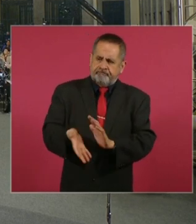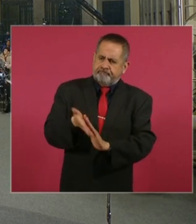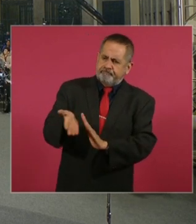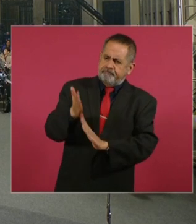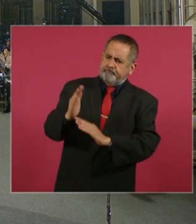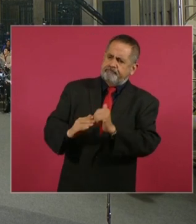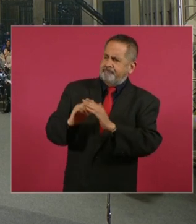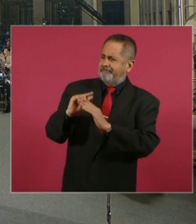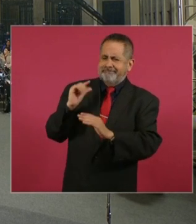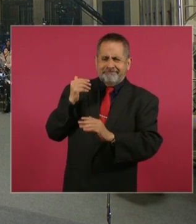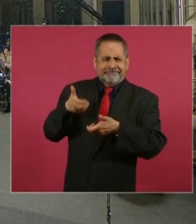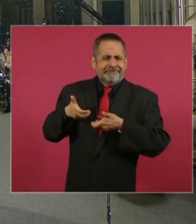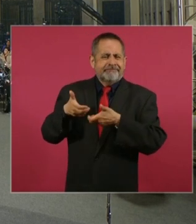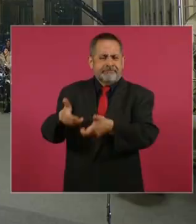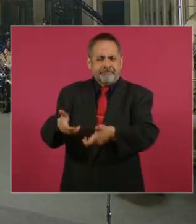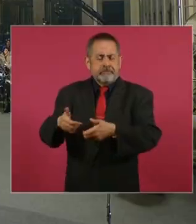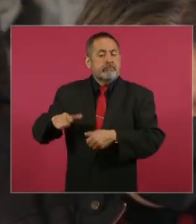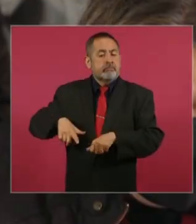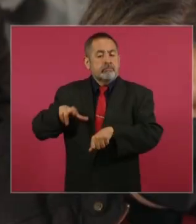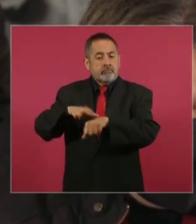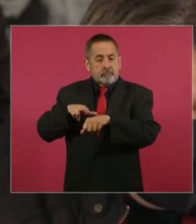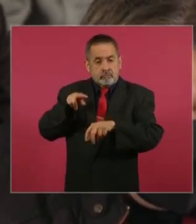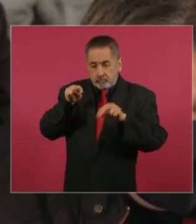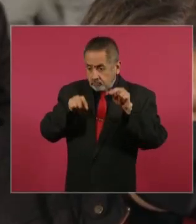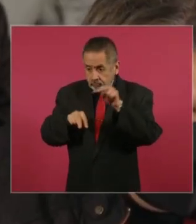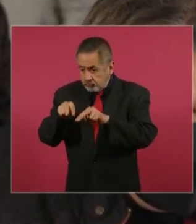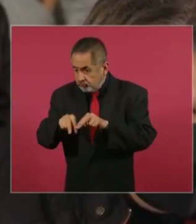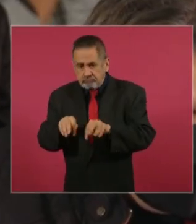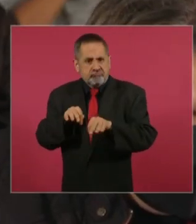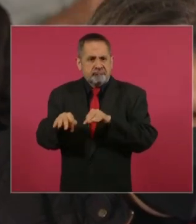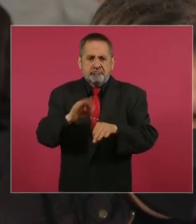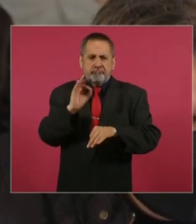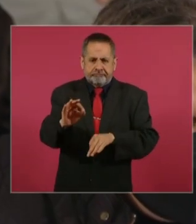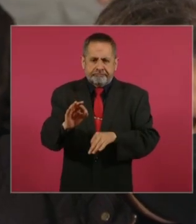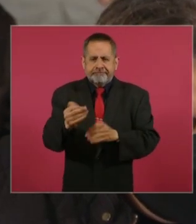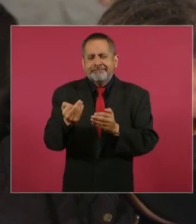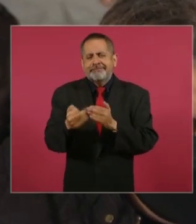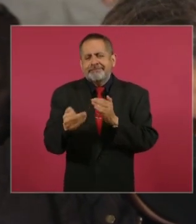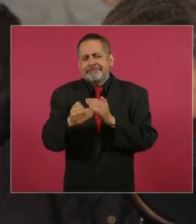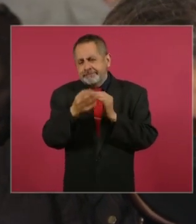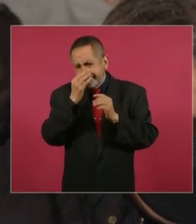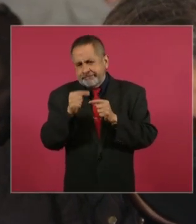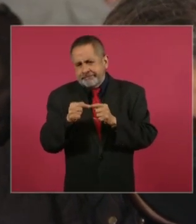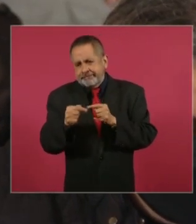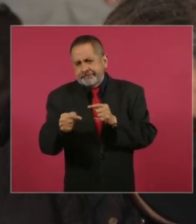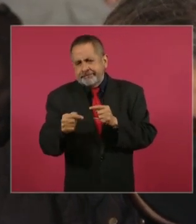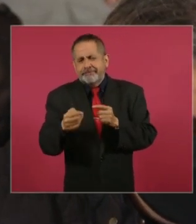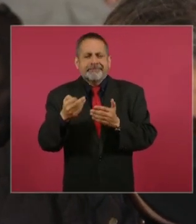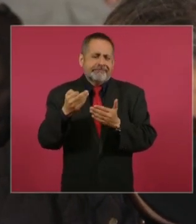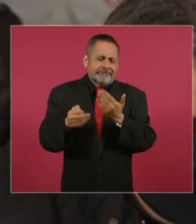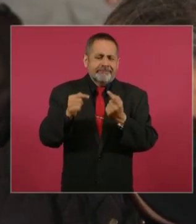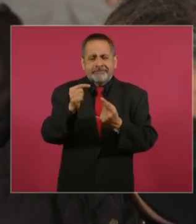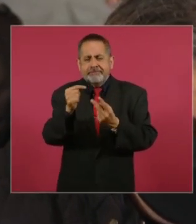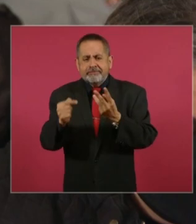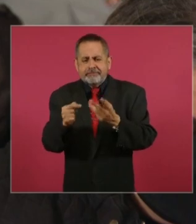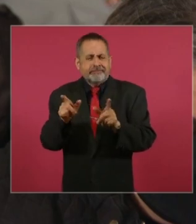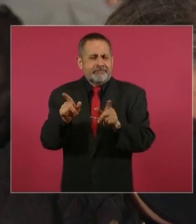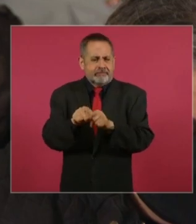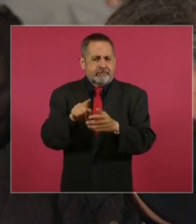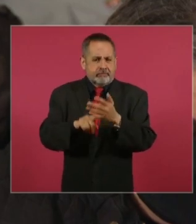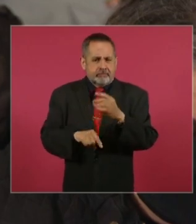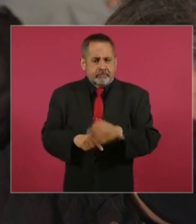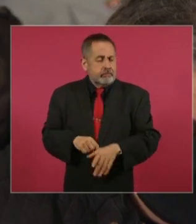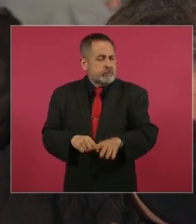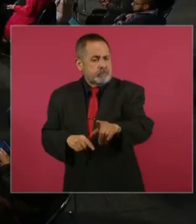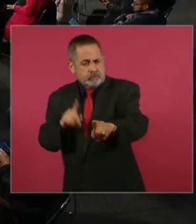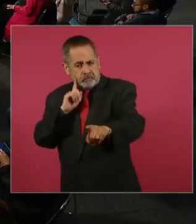cartera, ya hace poco estuvo la gobernadora supervisando esos trabajos, pero faltan también otros temitas ahí de la cuestión… Fue a ver